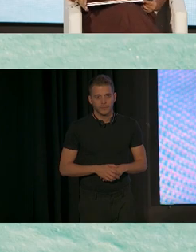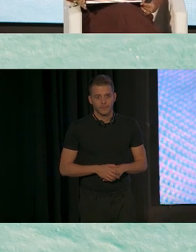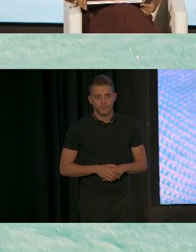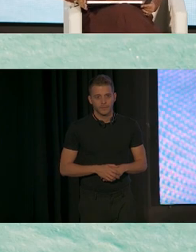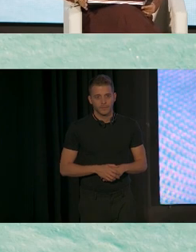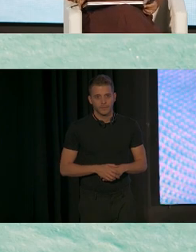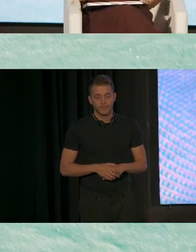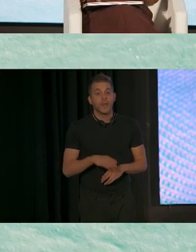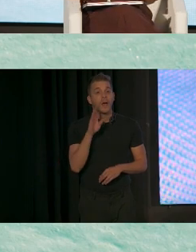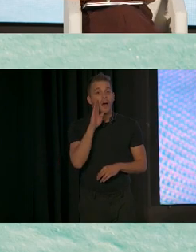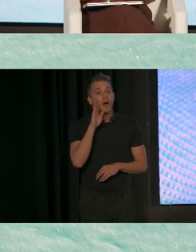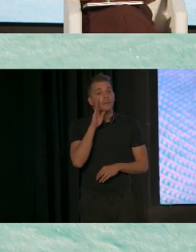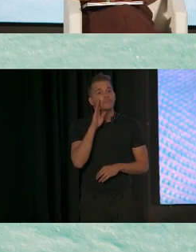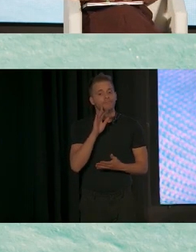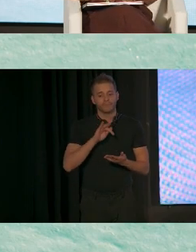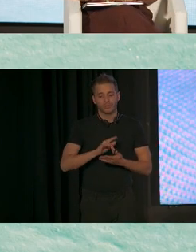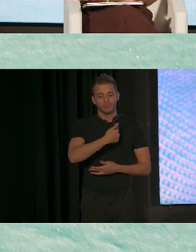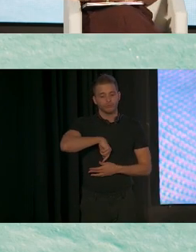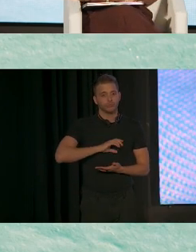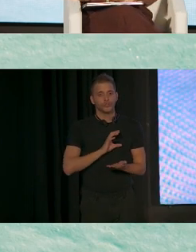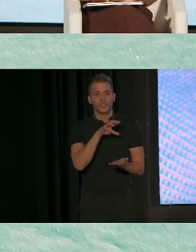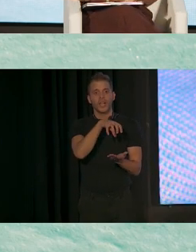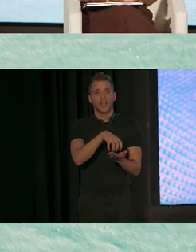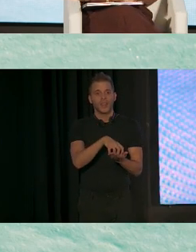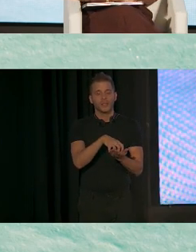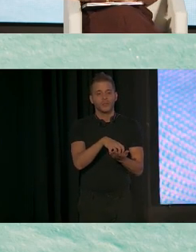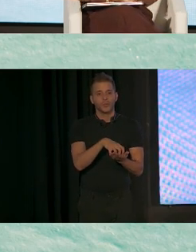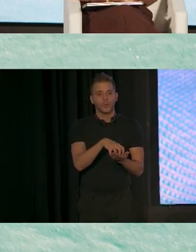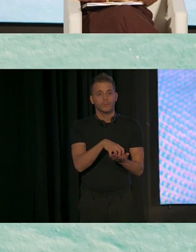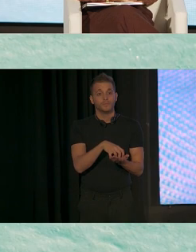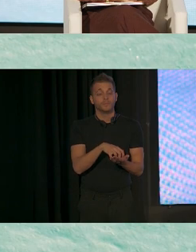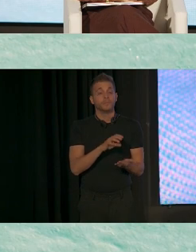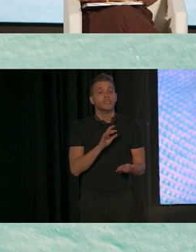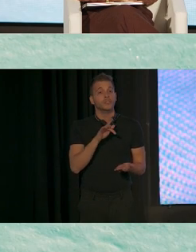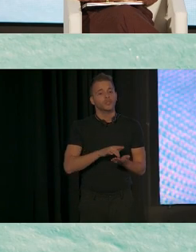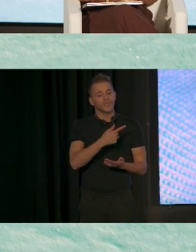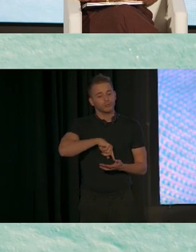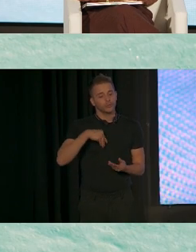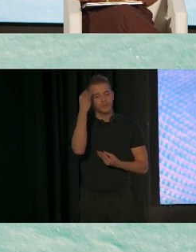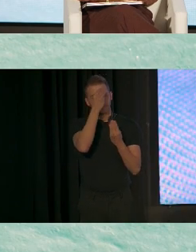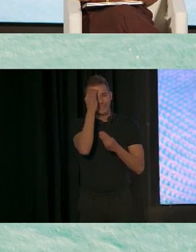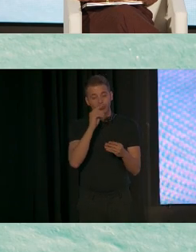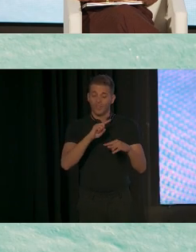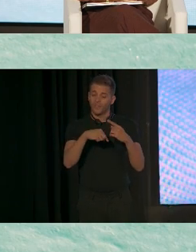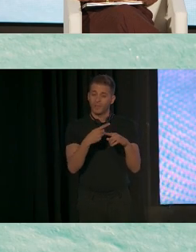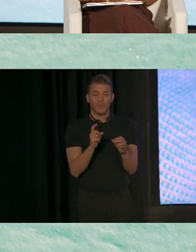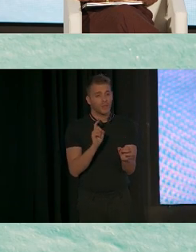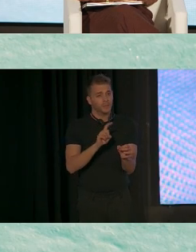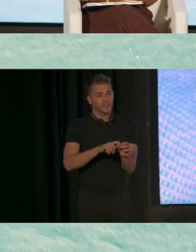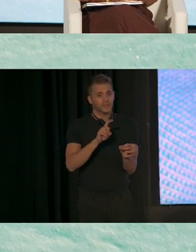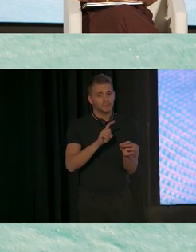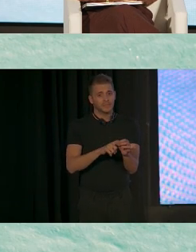Como mencioné antes, somos el centro de fase y por lo tanto, creemos que la participación familiar está